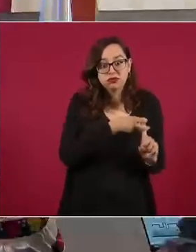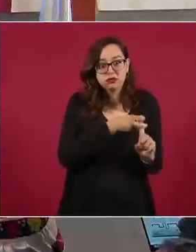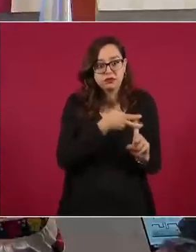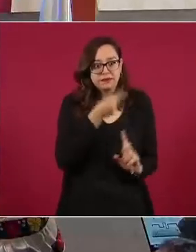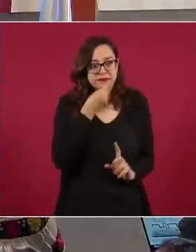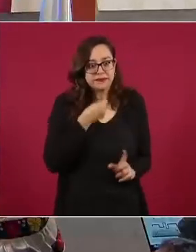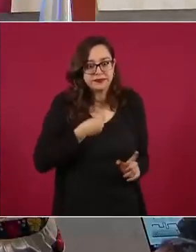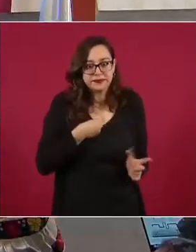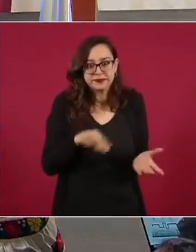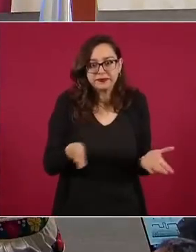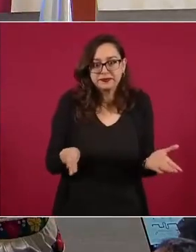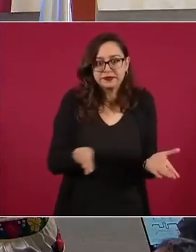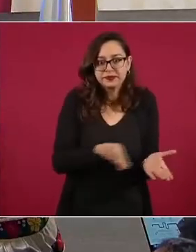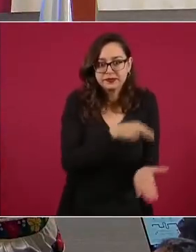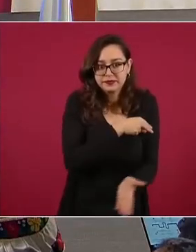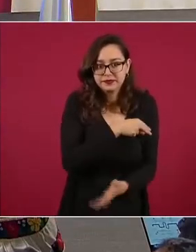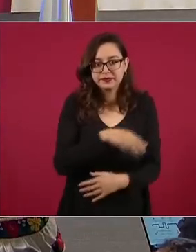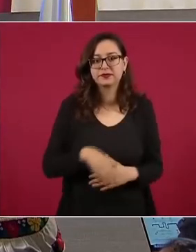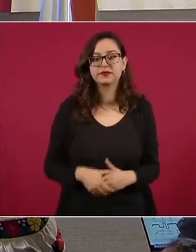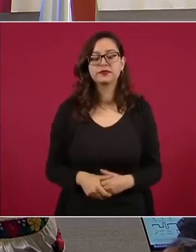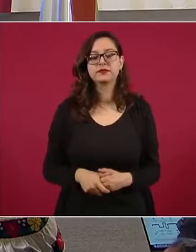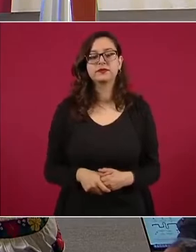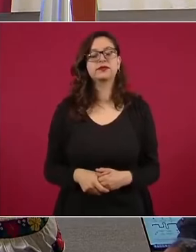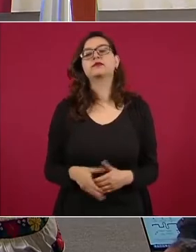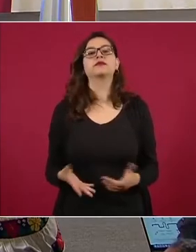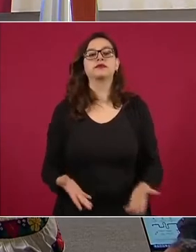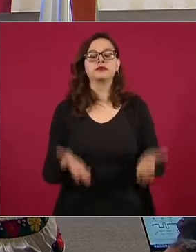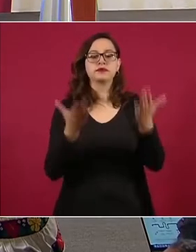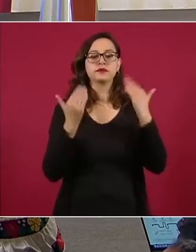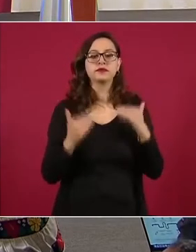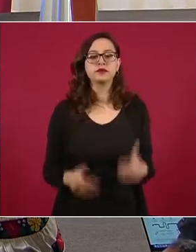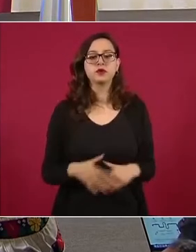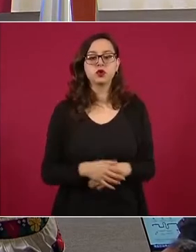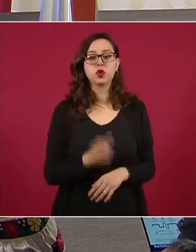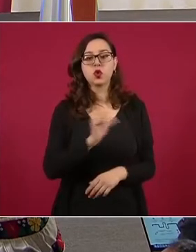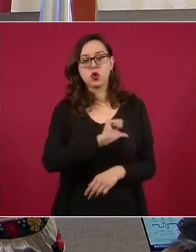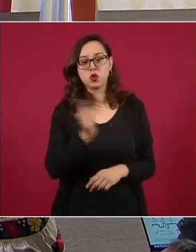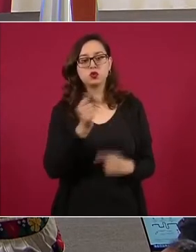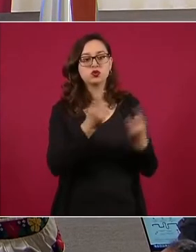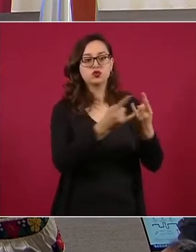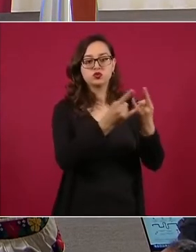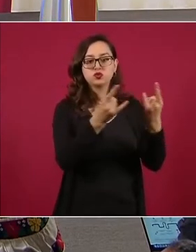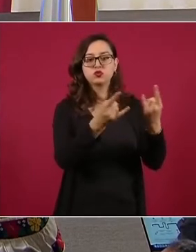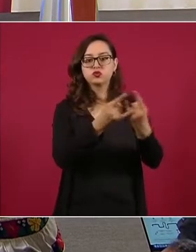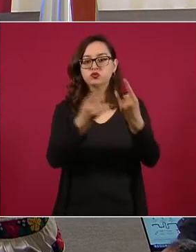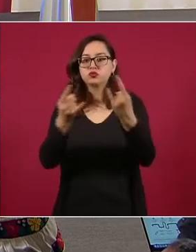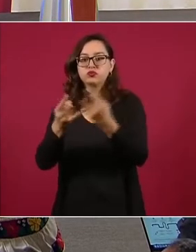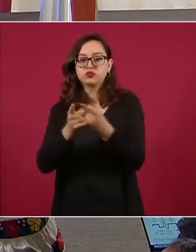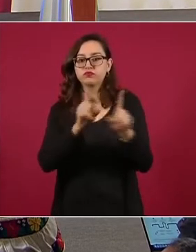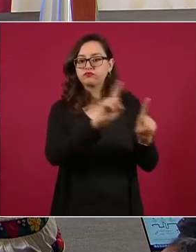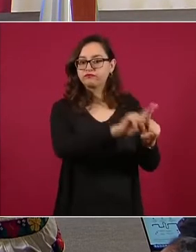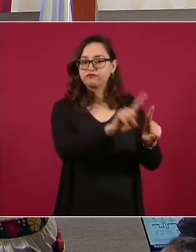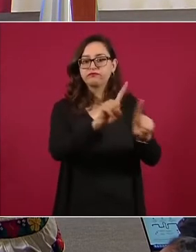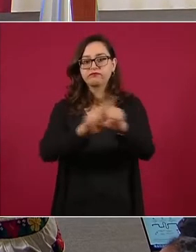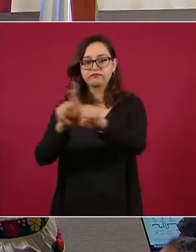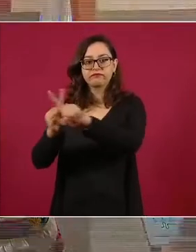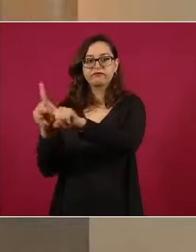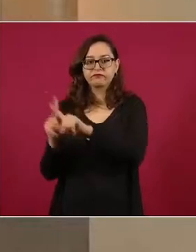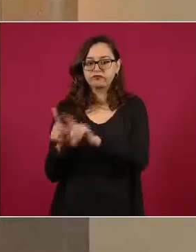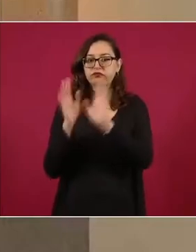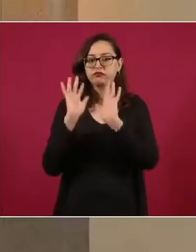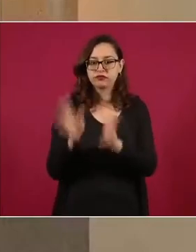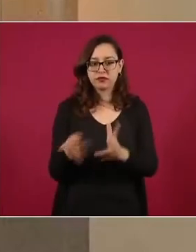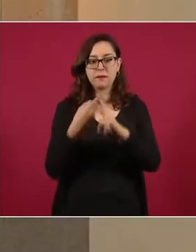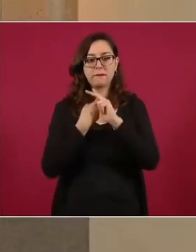retenido. Siguiente. Estos son otros casos en Tehuantepec, también diferentes carpetas de investigación